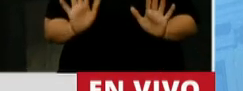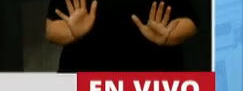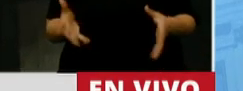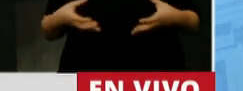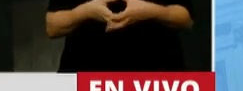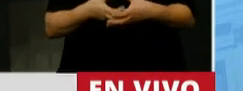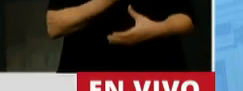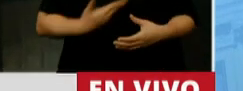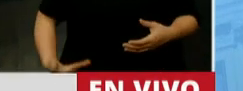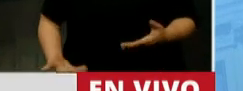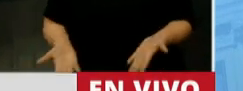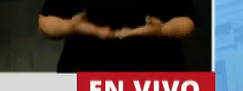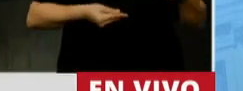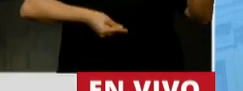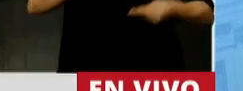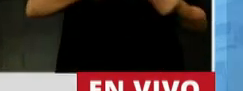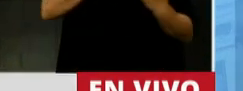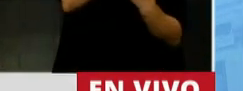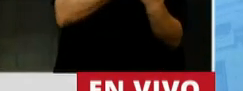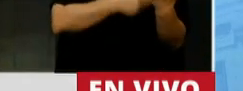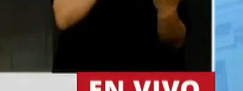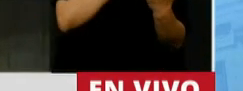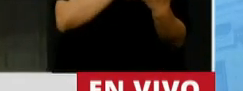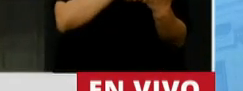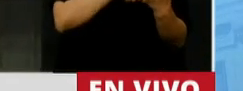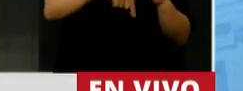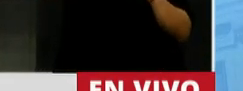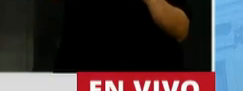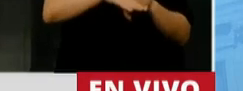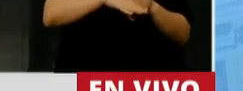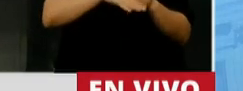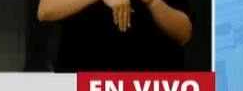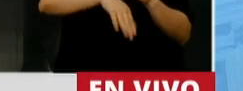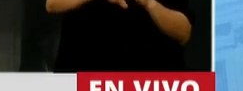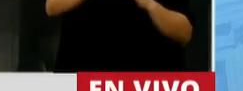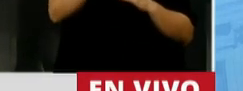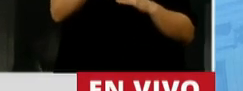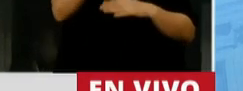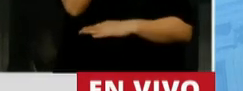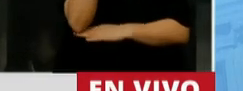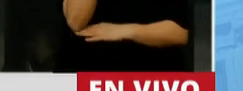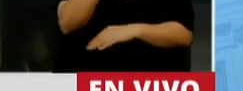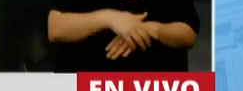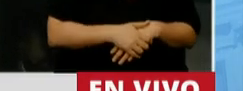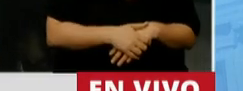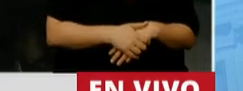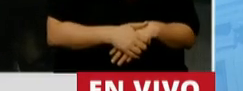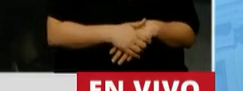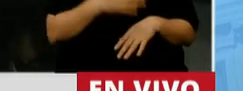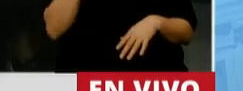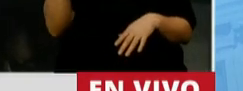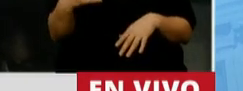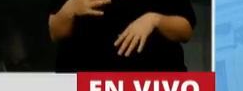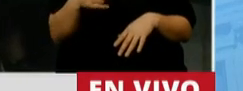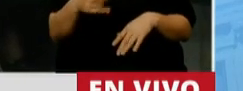este presupuesto es un programa de transición económica, sin ninguna duda que lo es, por